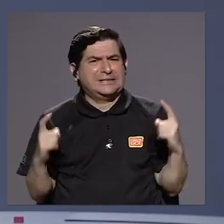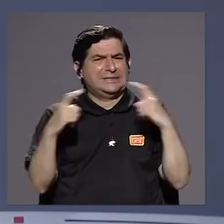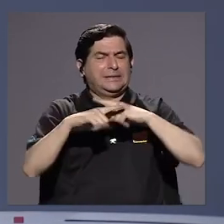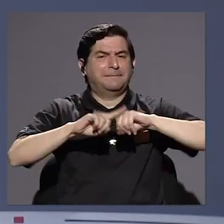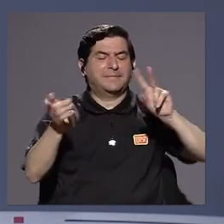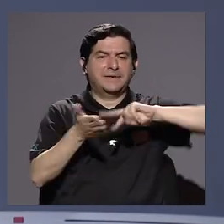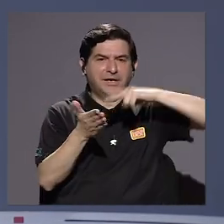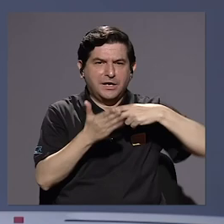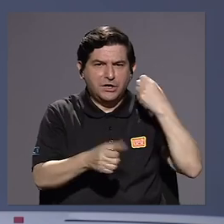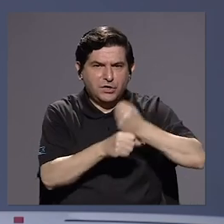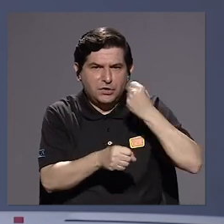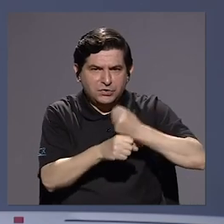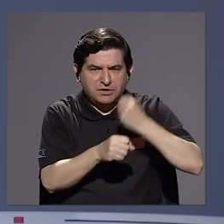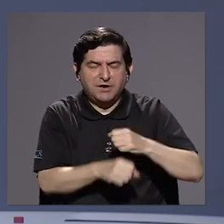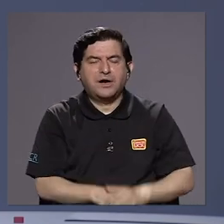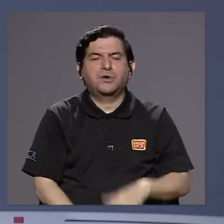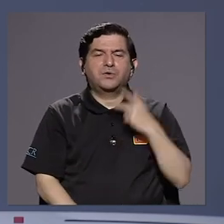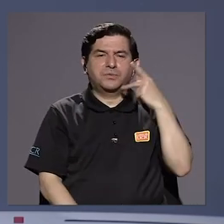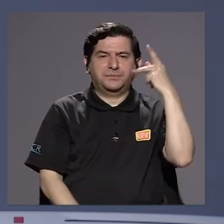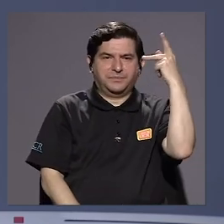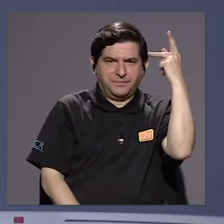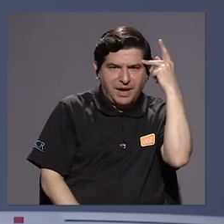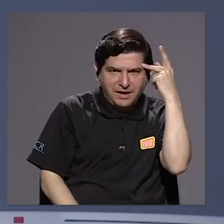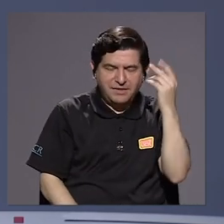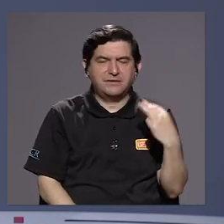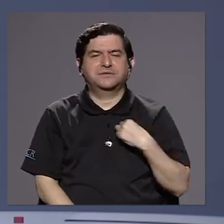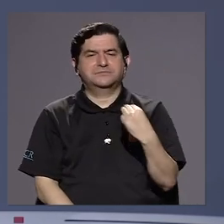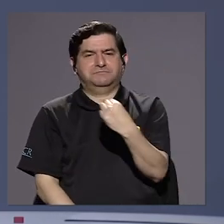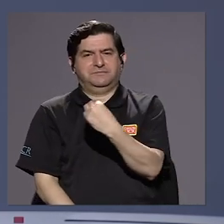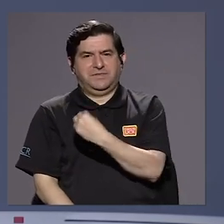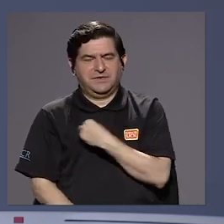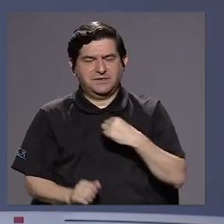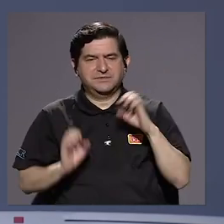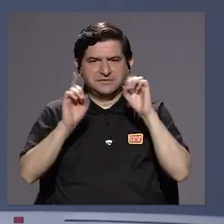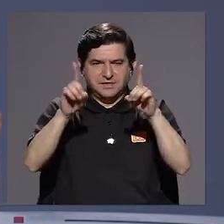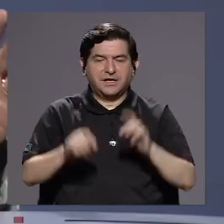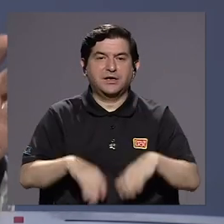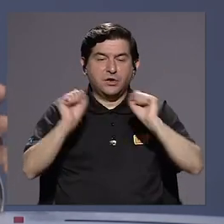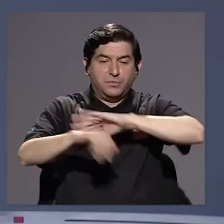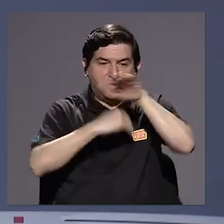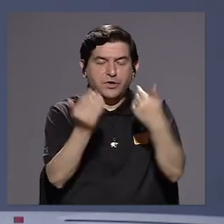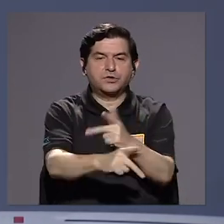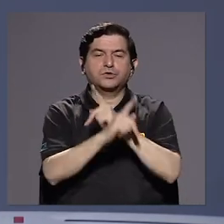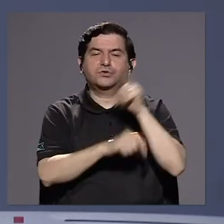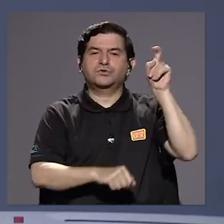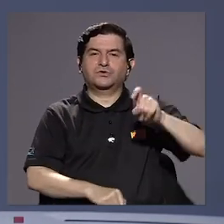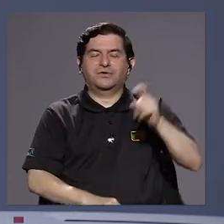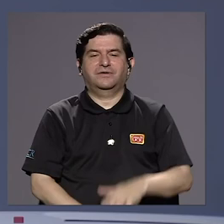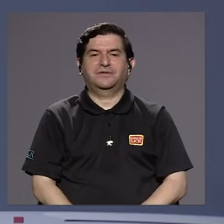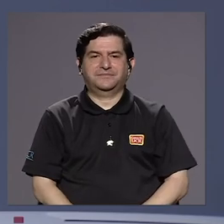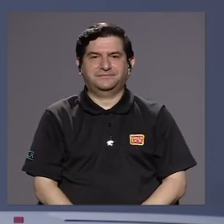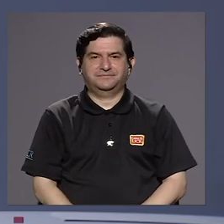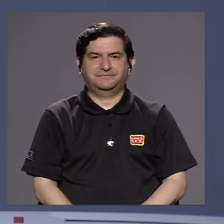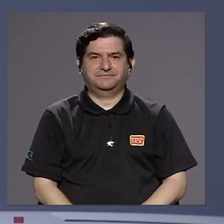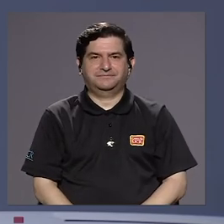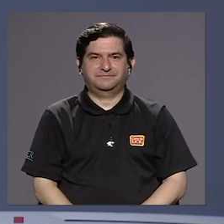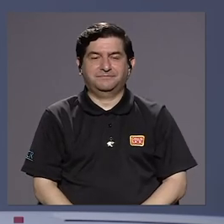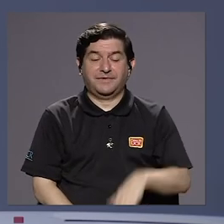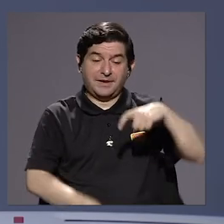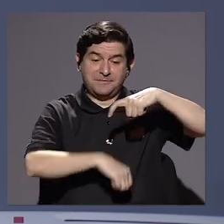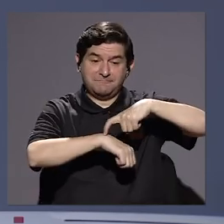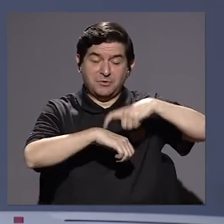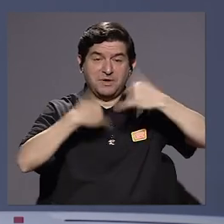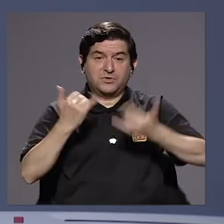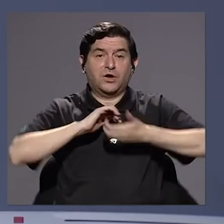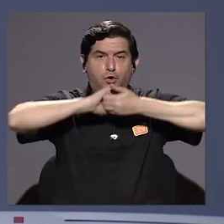significarse un esfuerzo de parte de los padres de familia y del ministerio para lograr tener todas las protecciones adecuadas. Así que, este es un